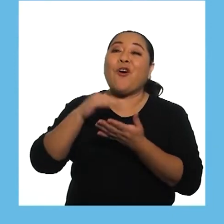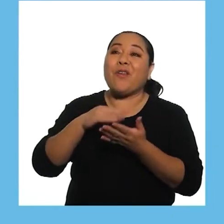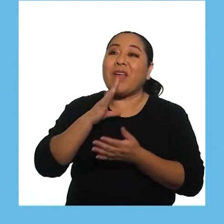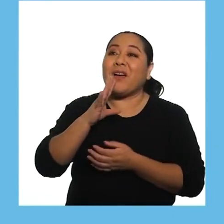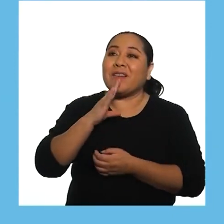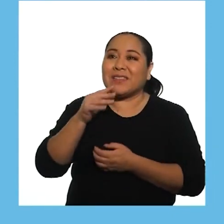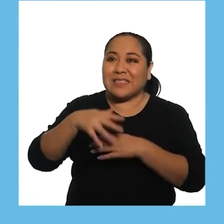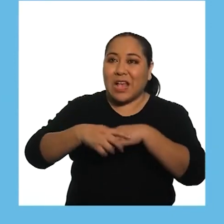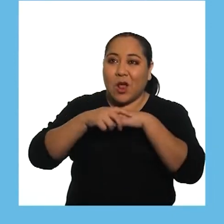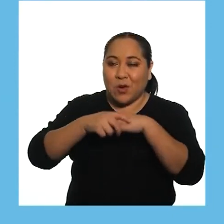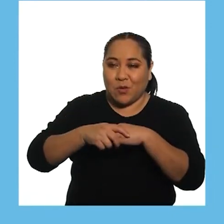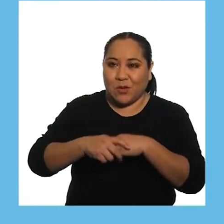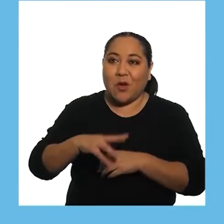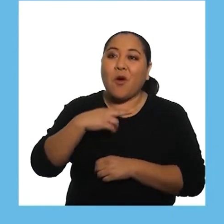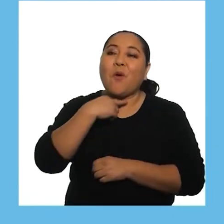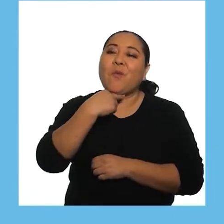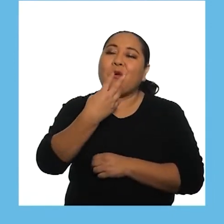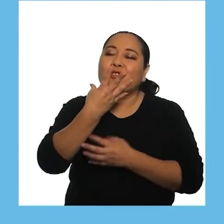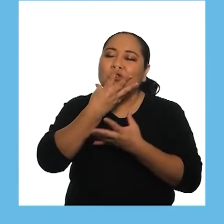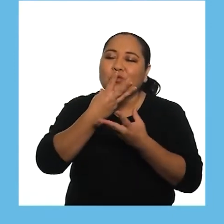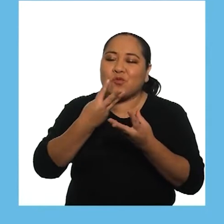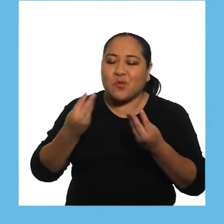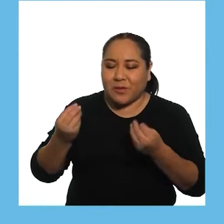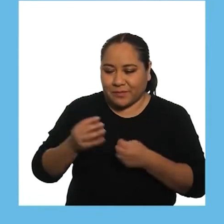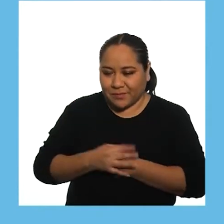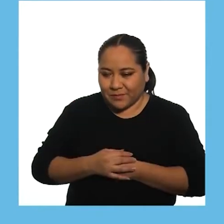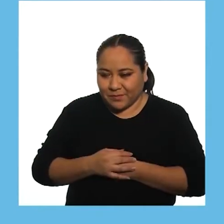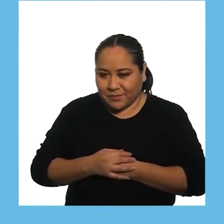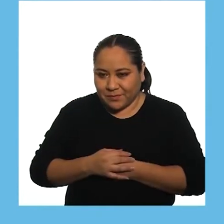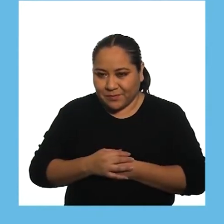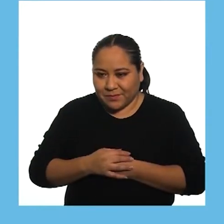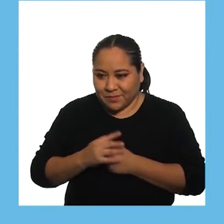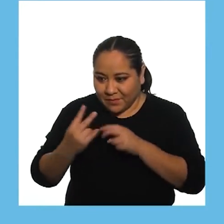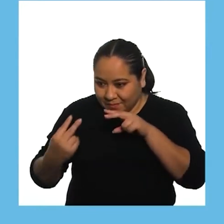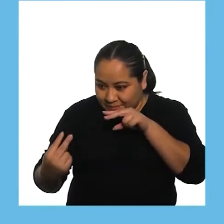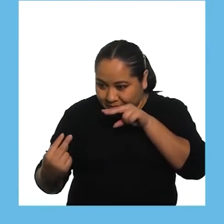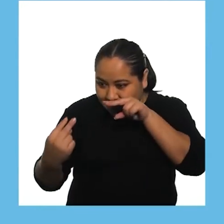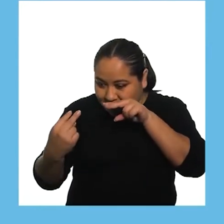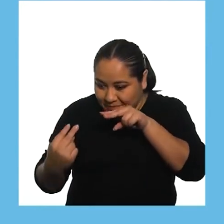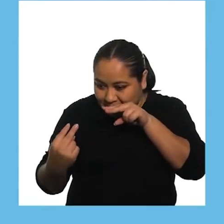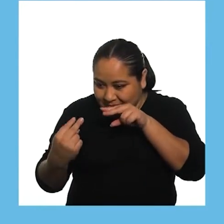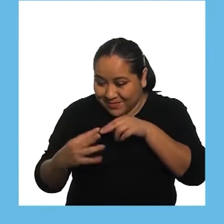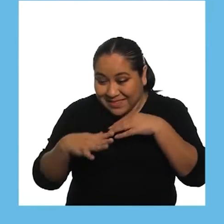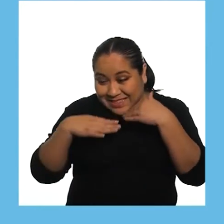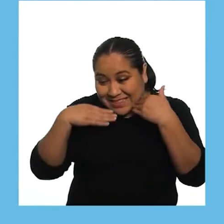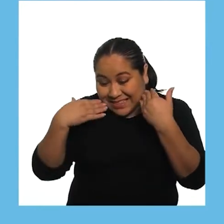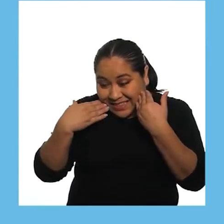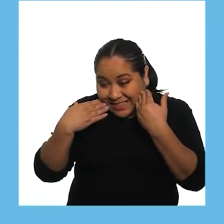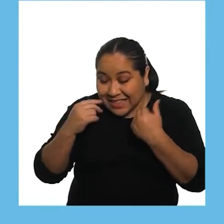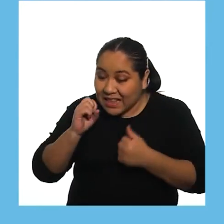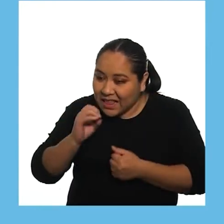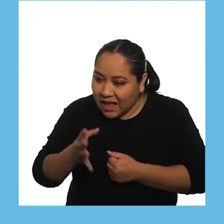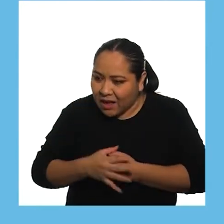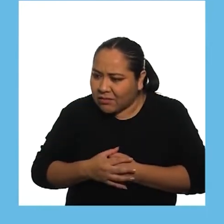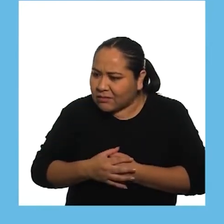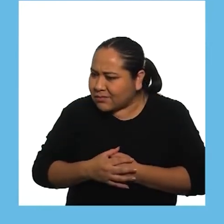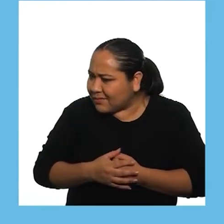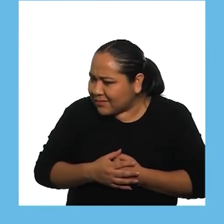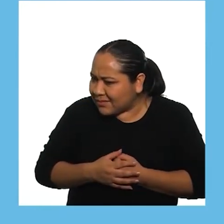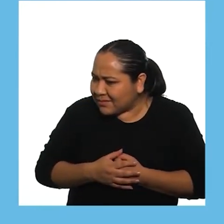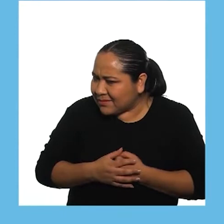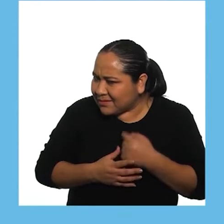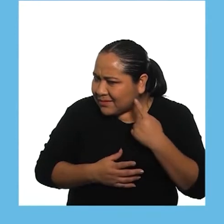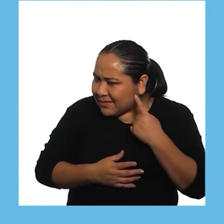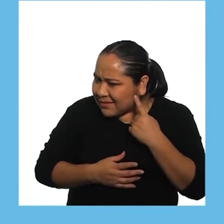para que vuelva a saludar con voz amable Mírale a los ojos, sonríe y